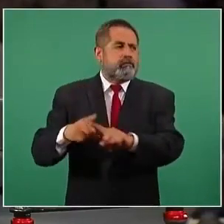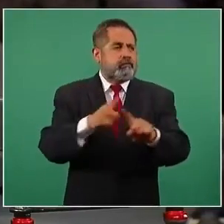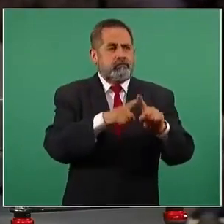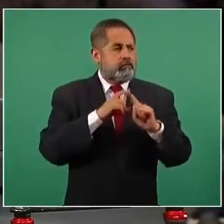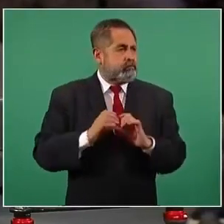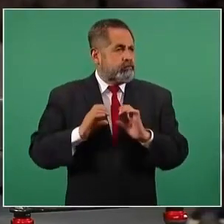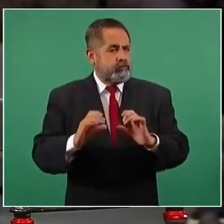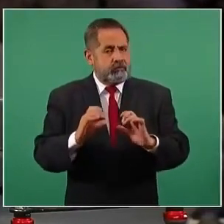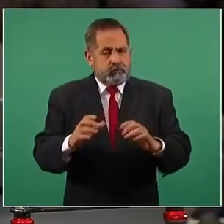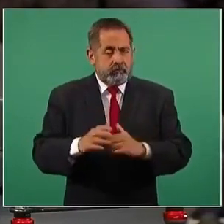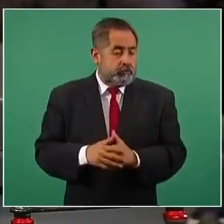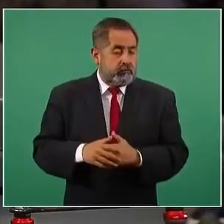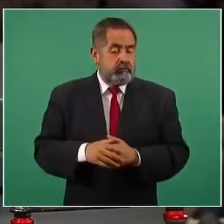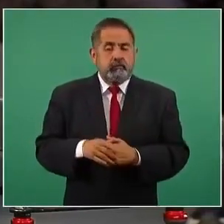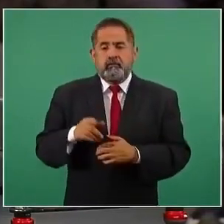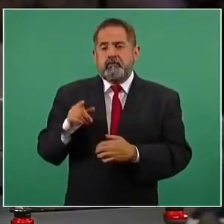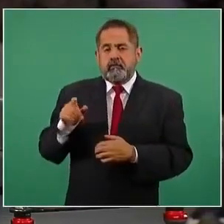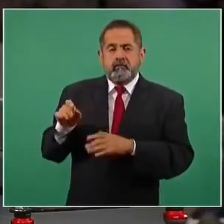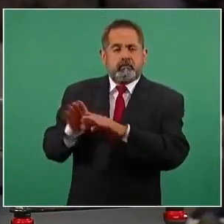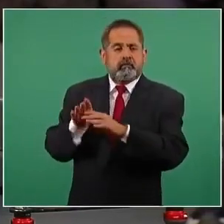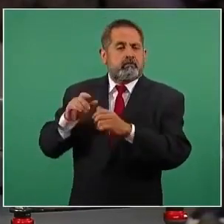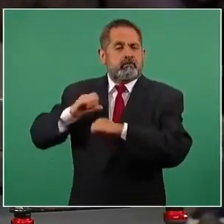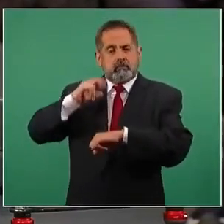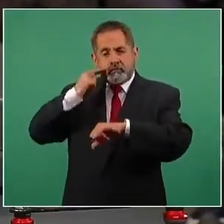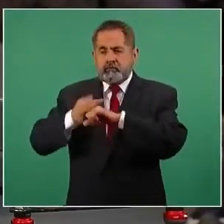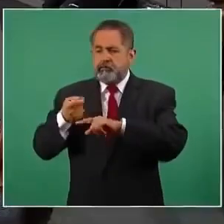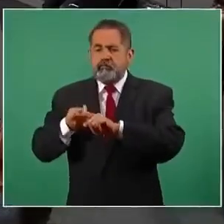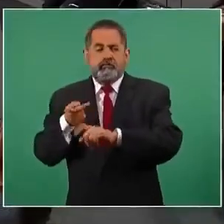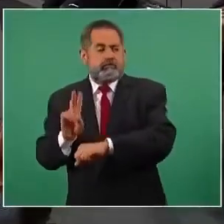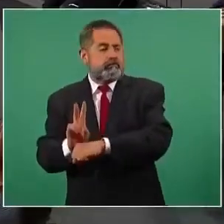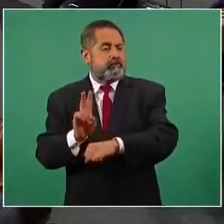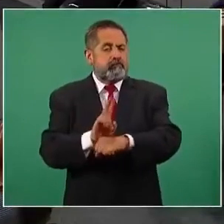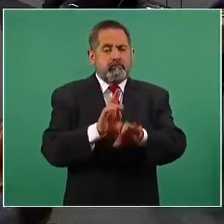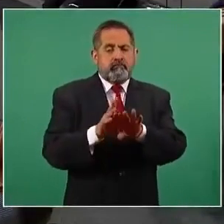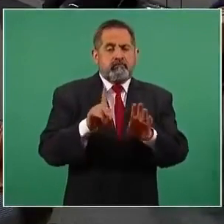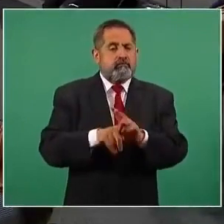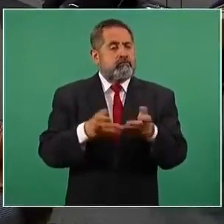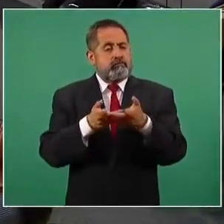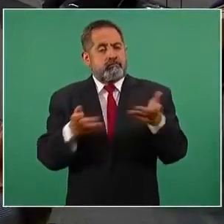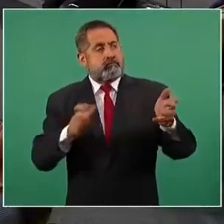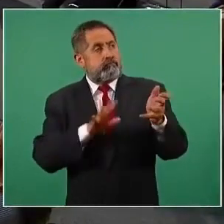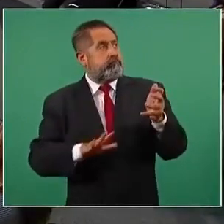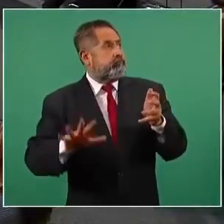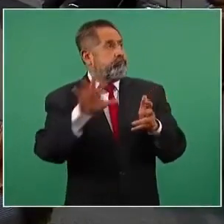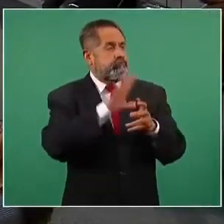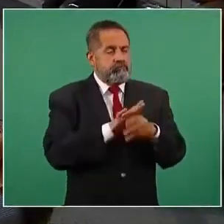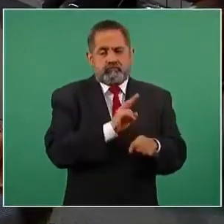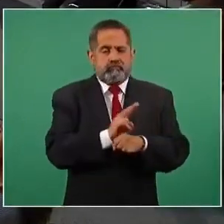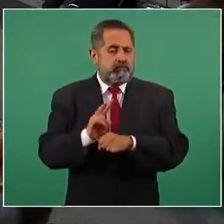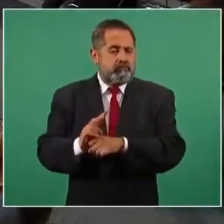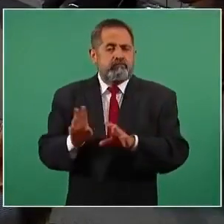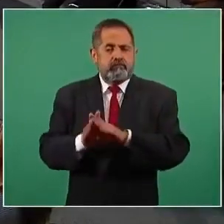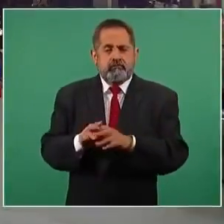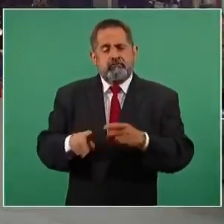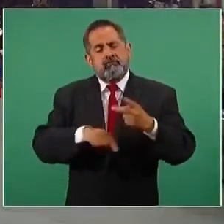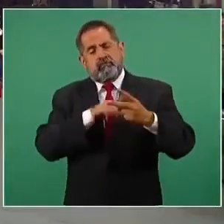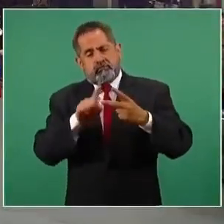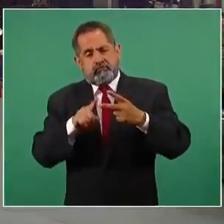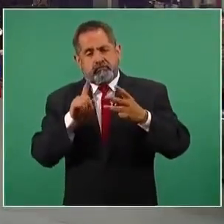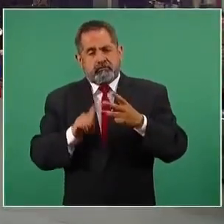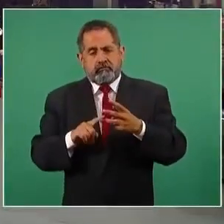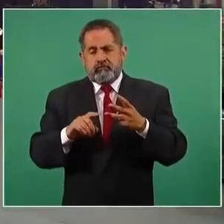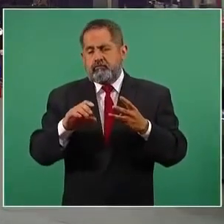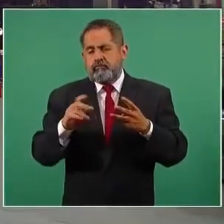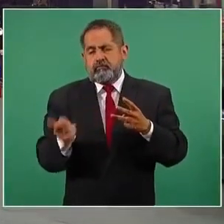Y si la CONAM sería la responsable de cuidar este territorio de conservación y preguntarle, si me lo permite la doctora